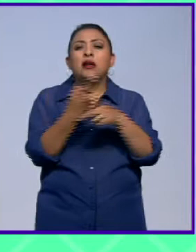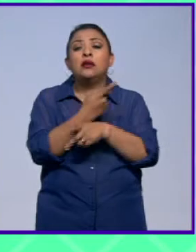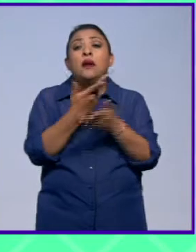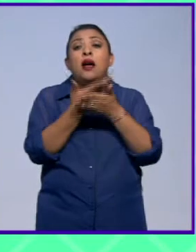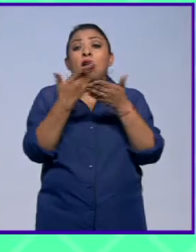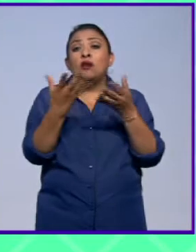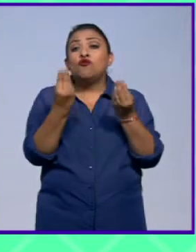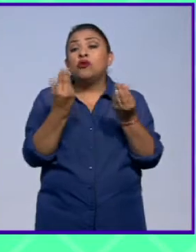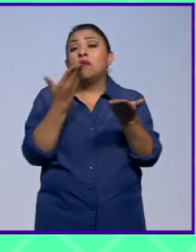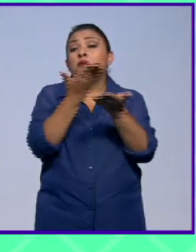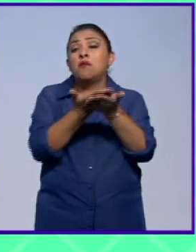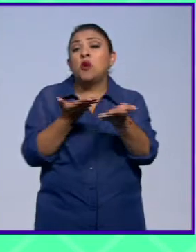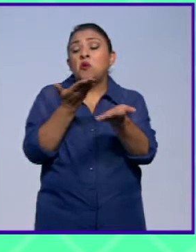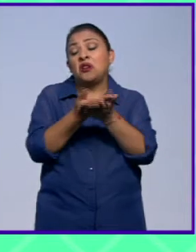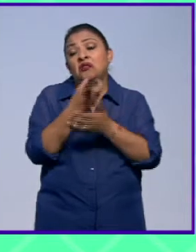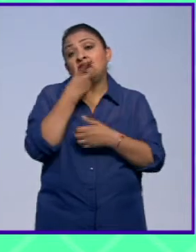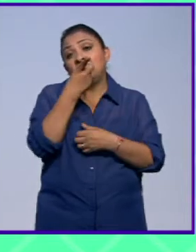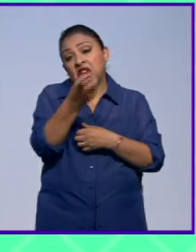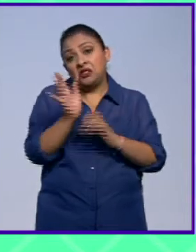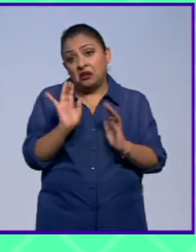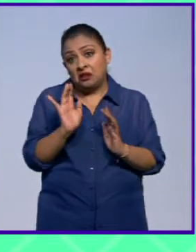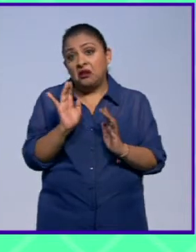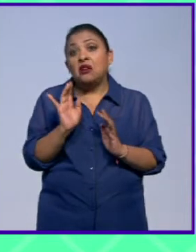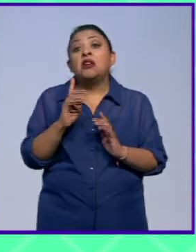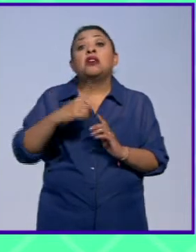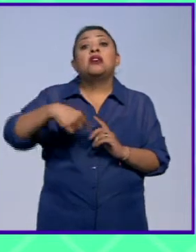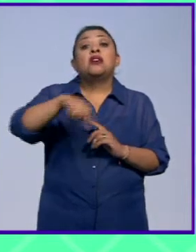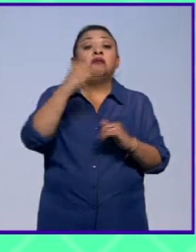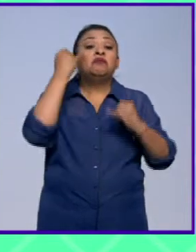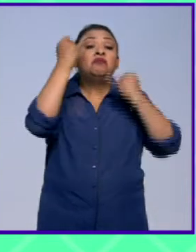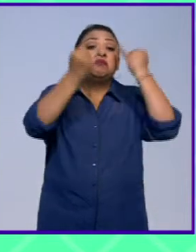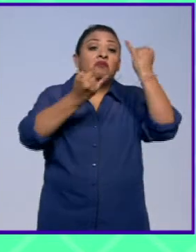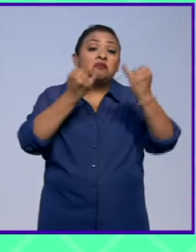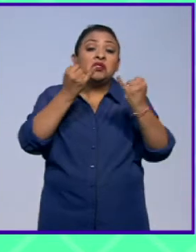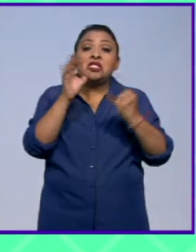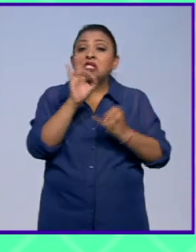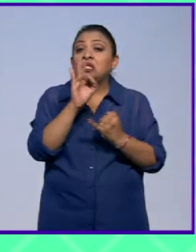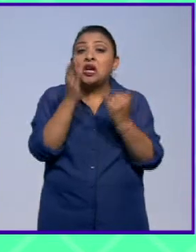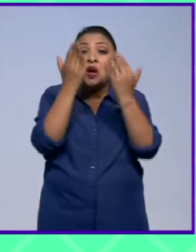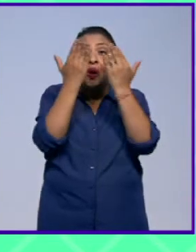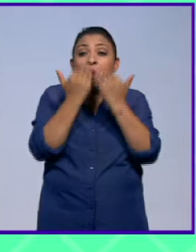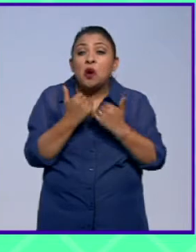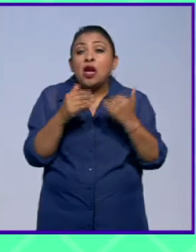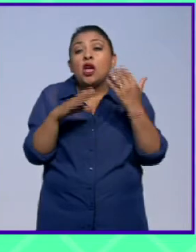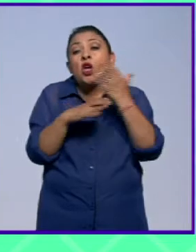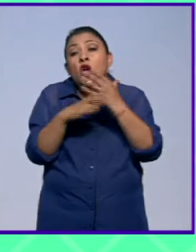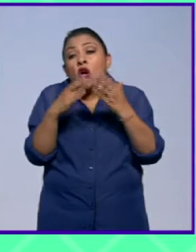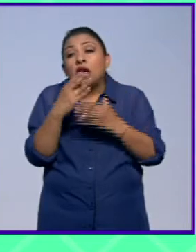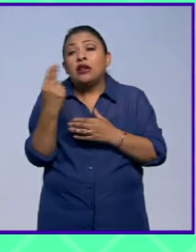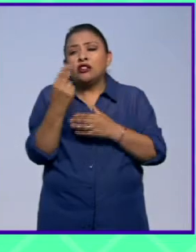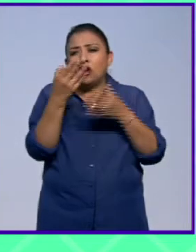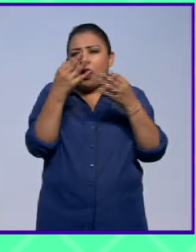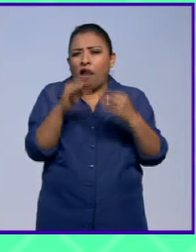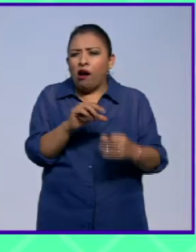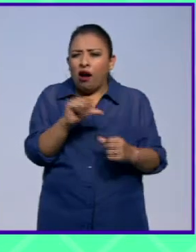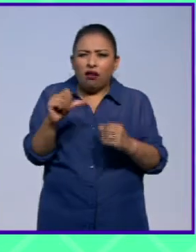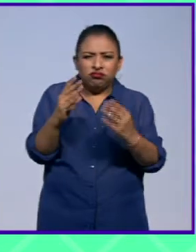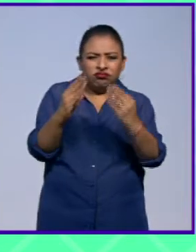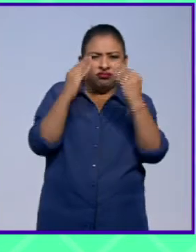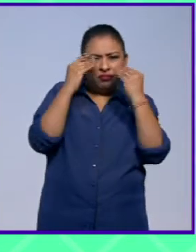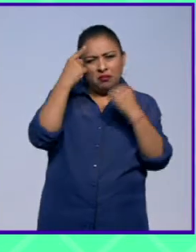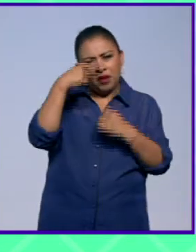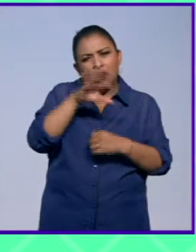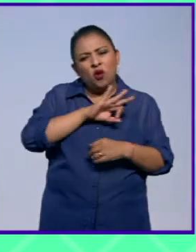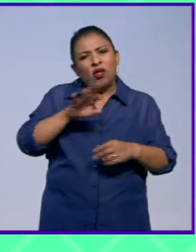ya hay muchas propuestas que dicen bueno quienes son creadores a lo mejor no tienen todos los recursos formativos para poder